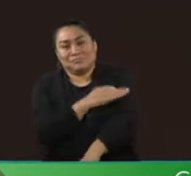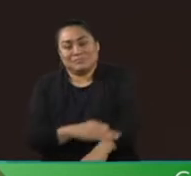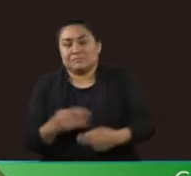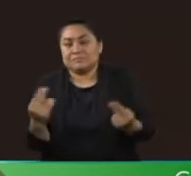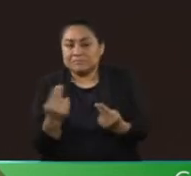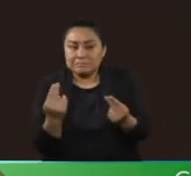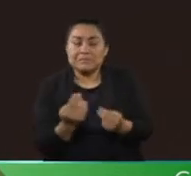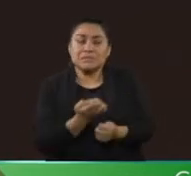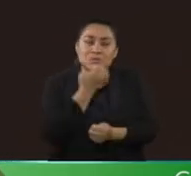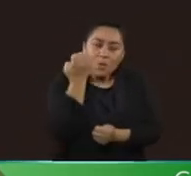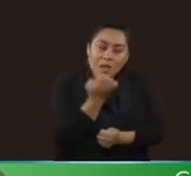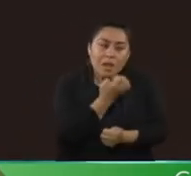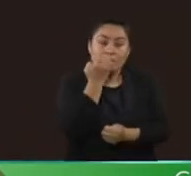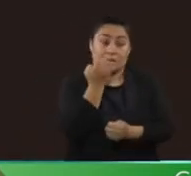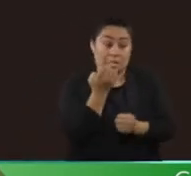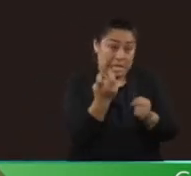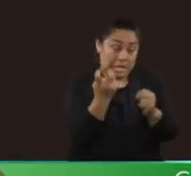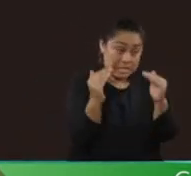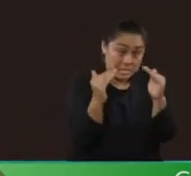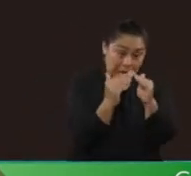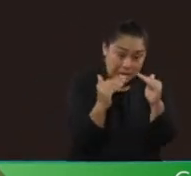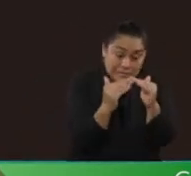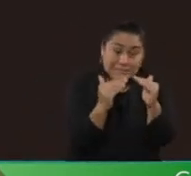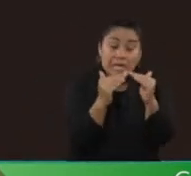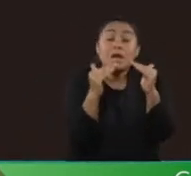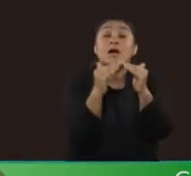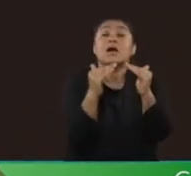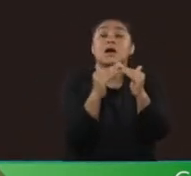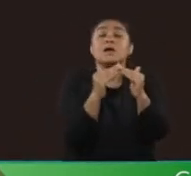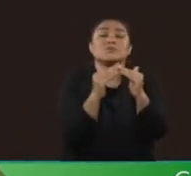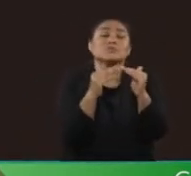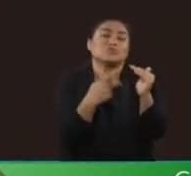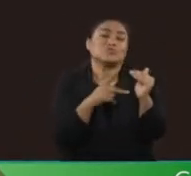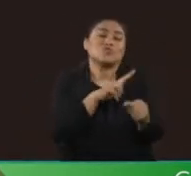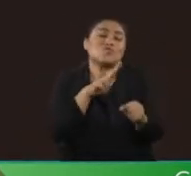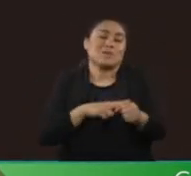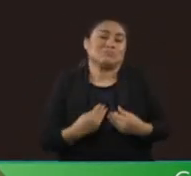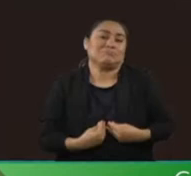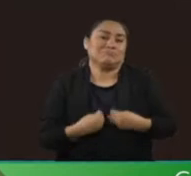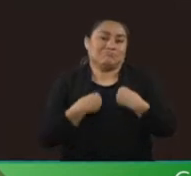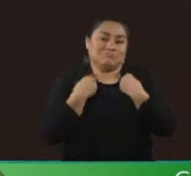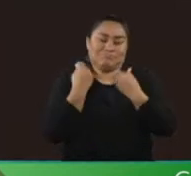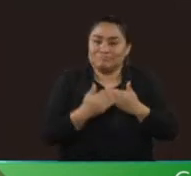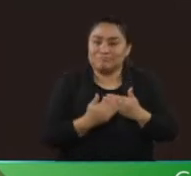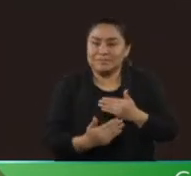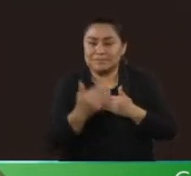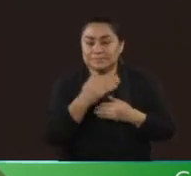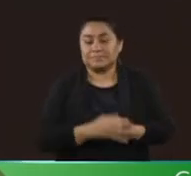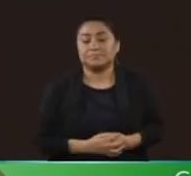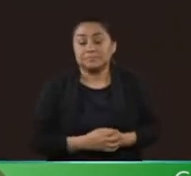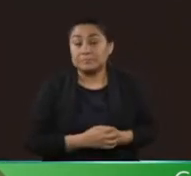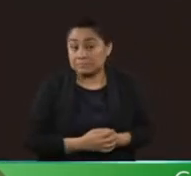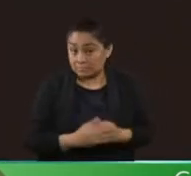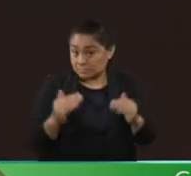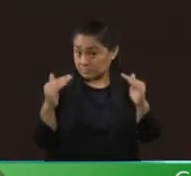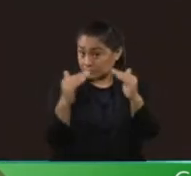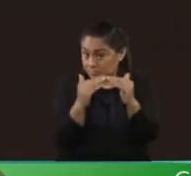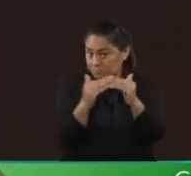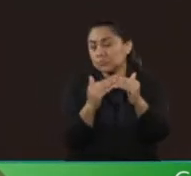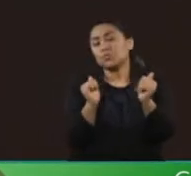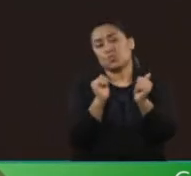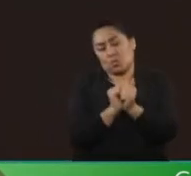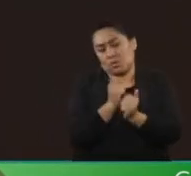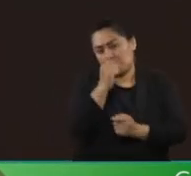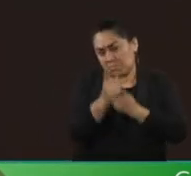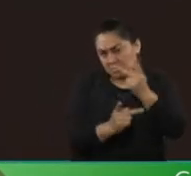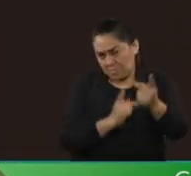En una palabra, vivienda donde la gente hace sus vidas. Estas han de contar con financiamiento accesible,